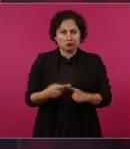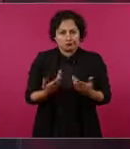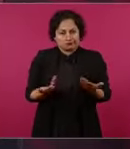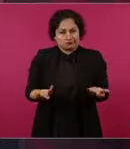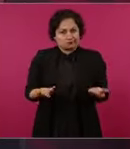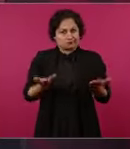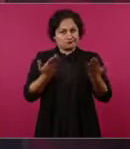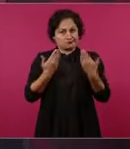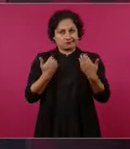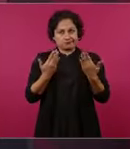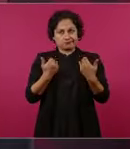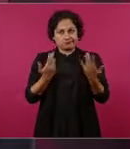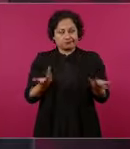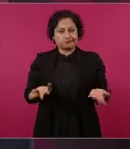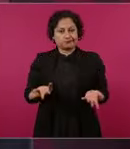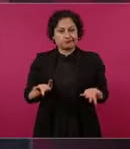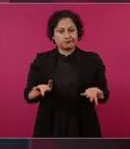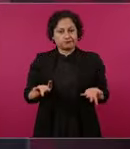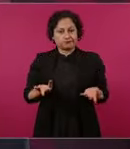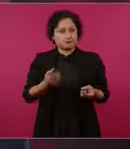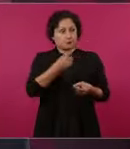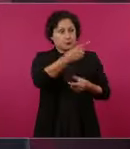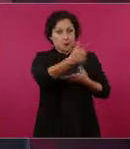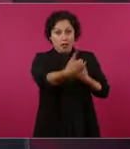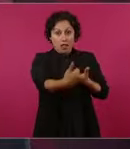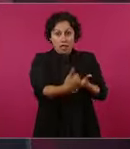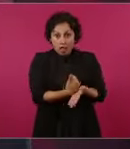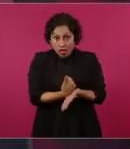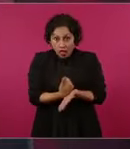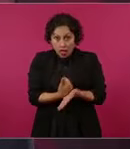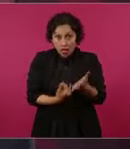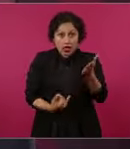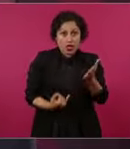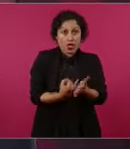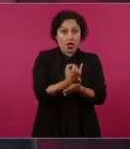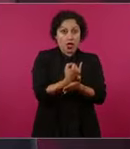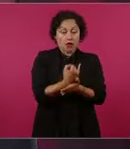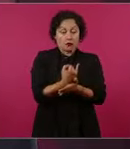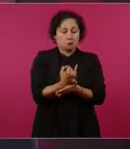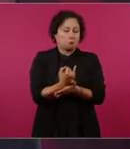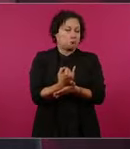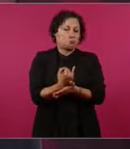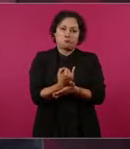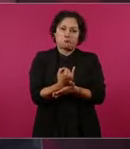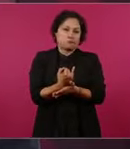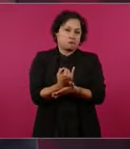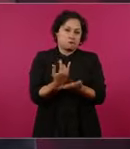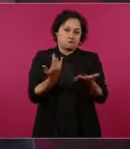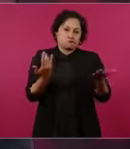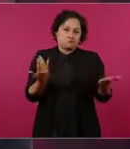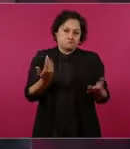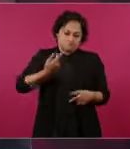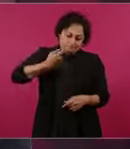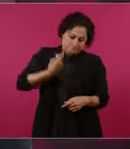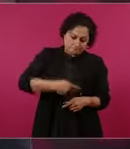a meter su cuchara en asuntos nuestros? Entonces,